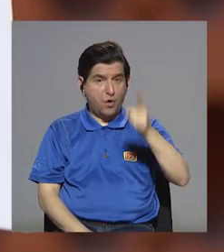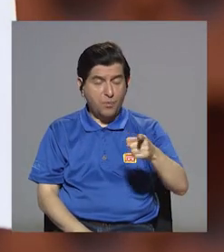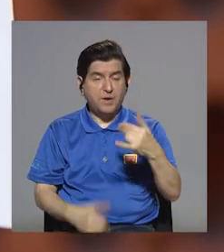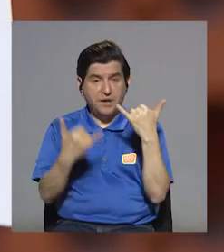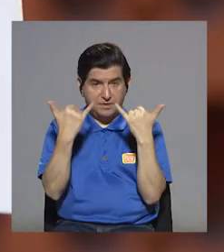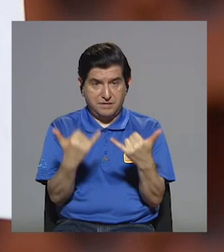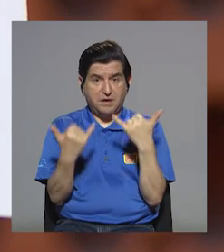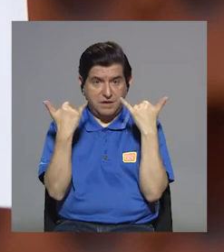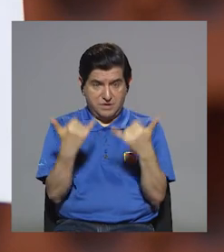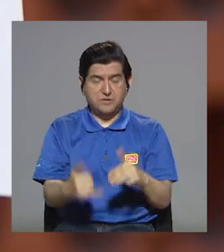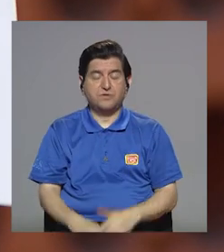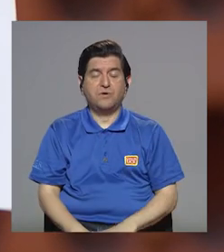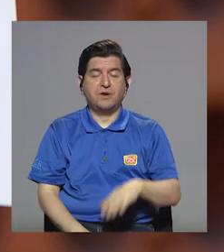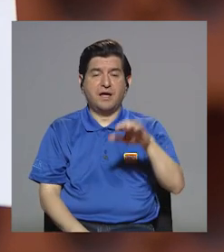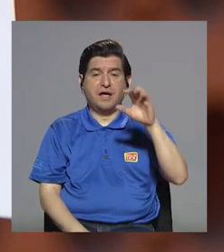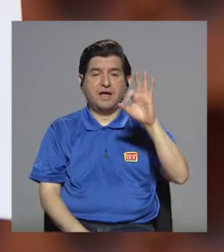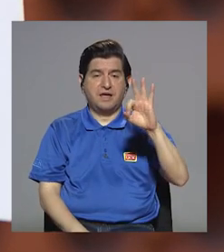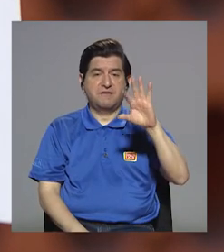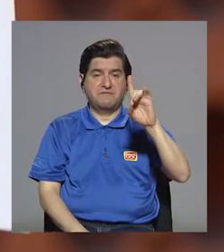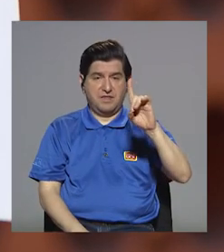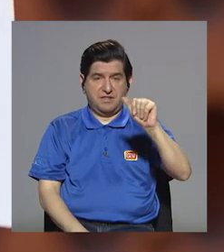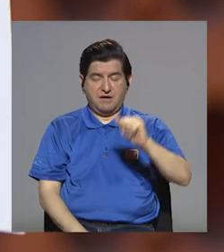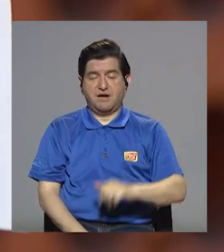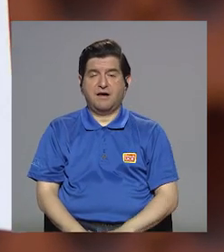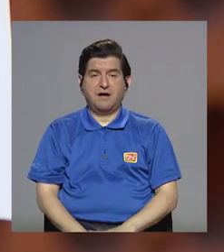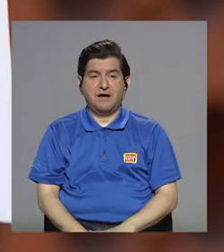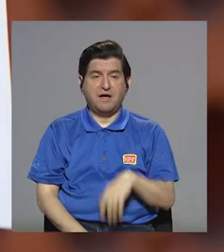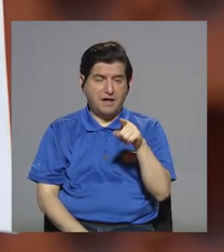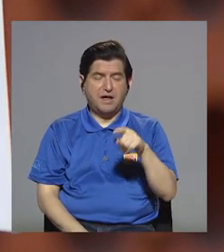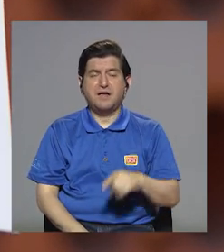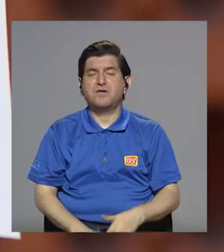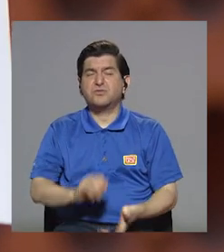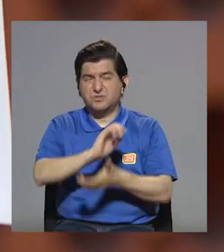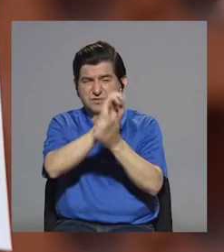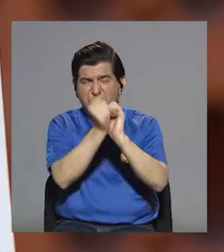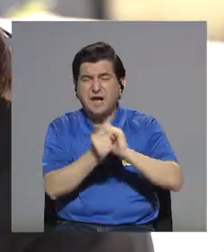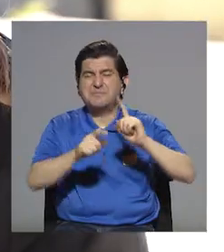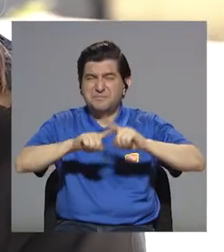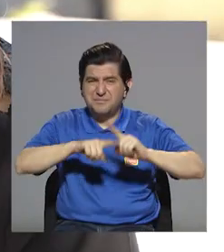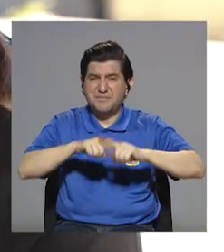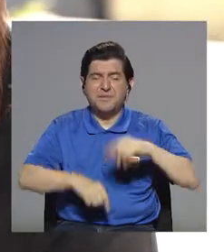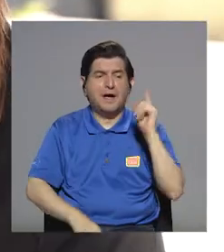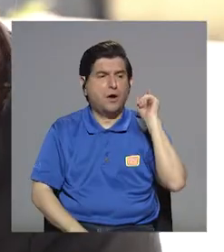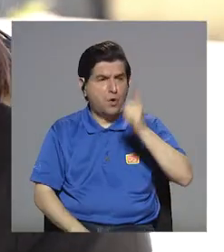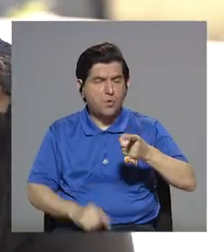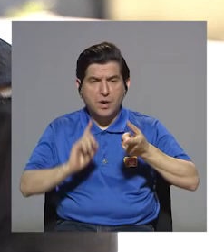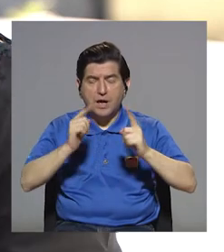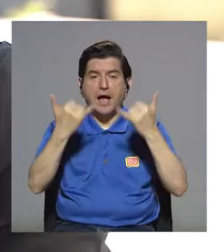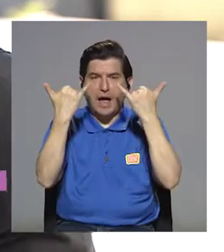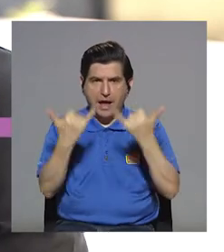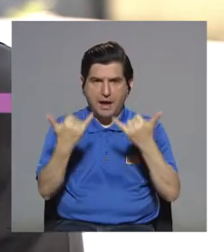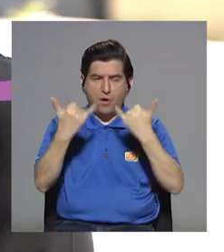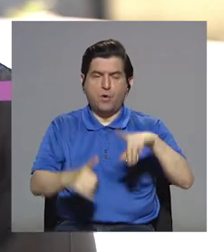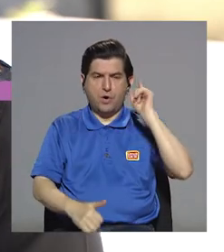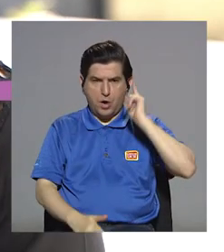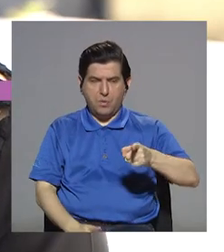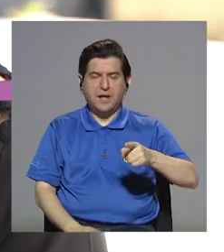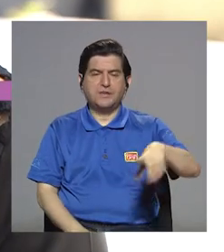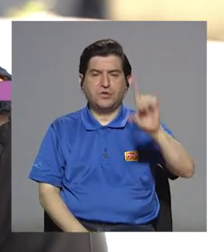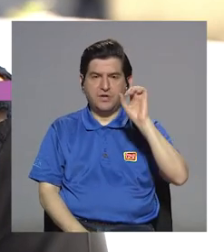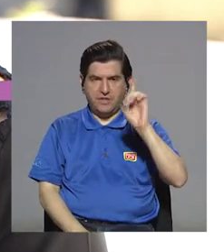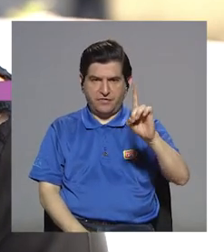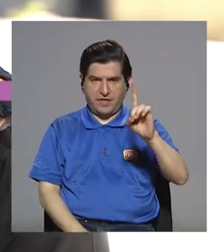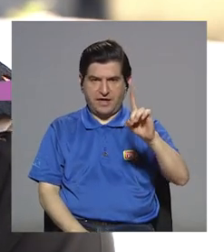obligatoria en este momento para la FDA. La FDA con cierto tiempo cambia de cuáles son las obligatorias, ahora es obligatoria la